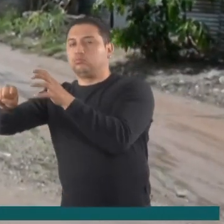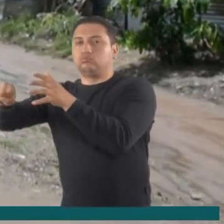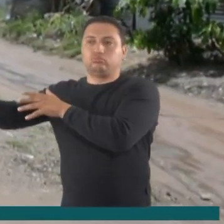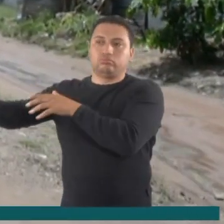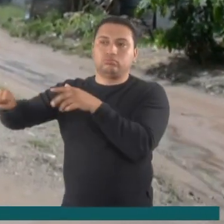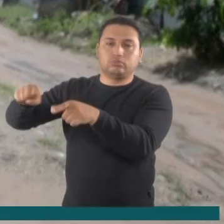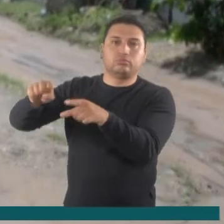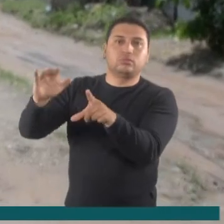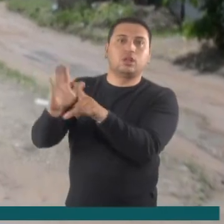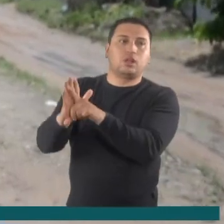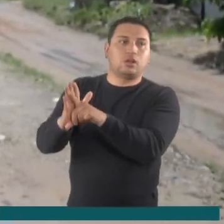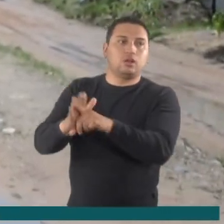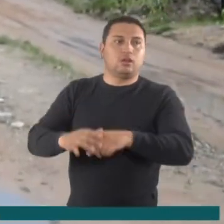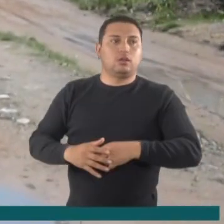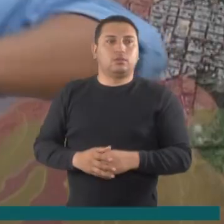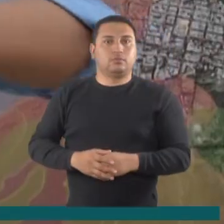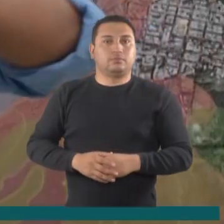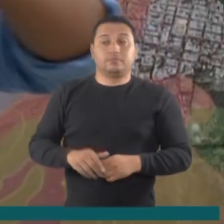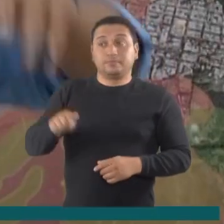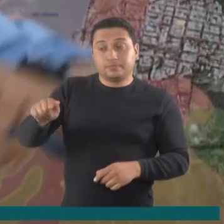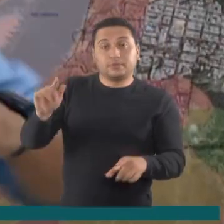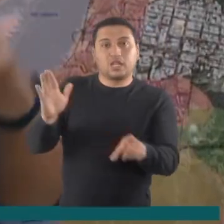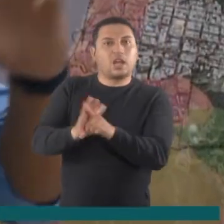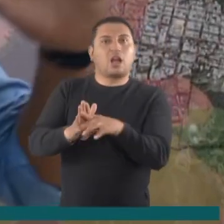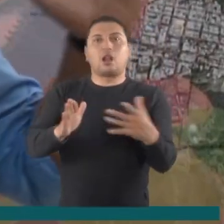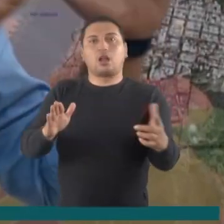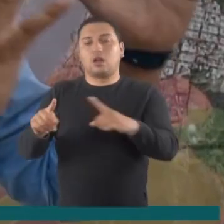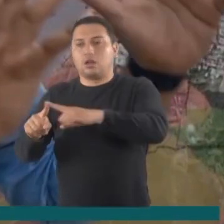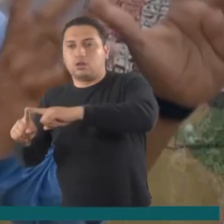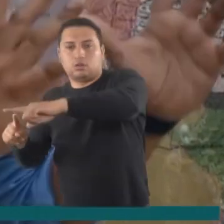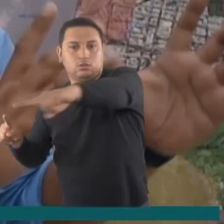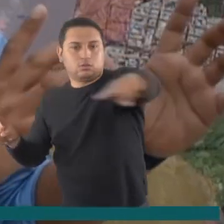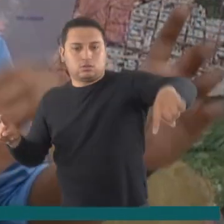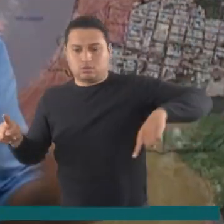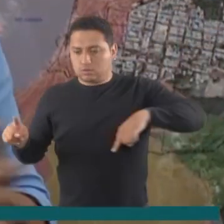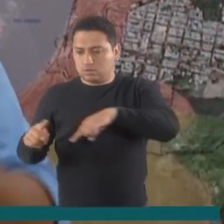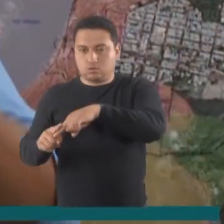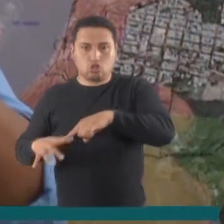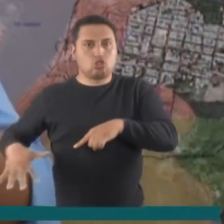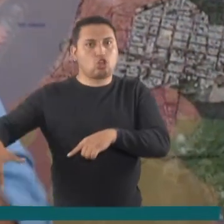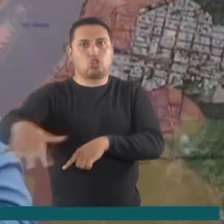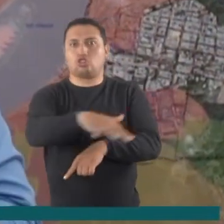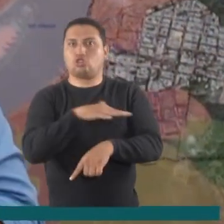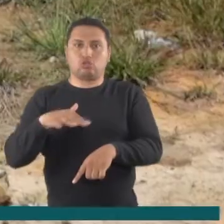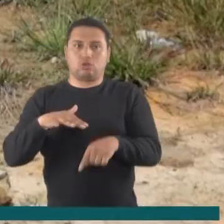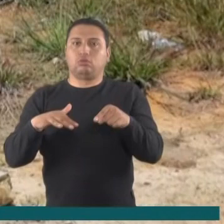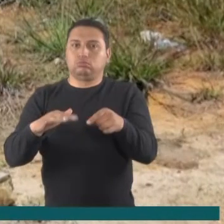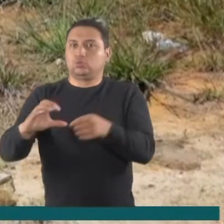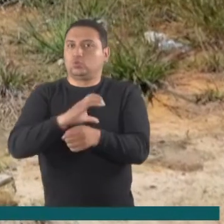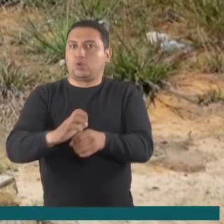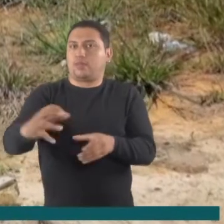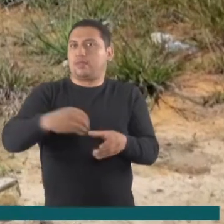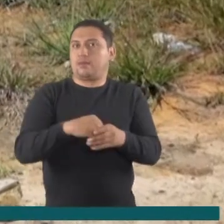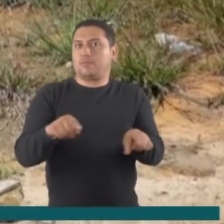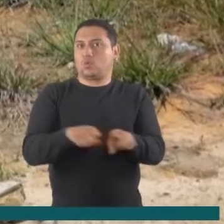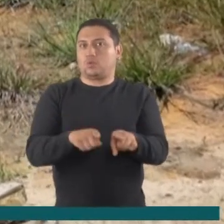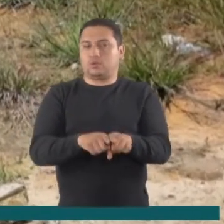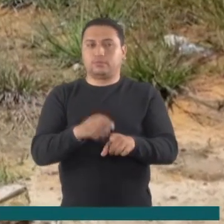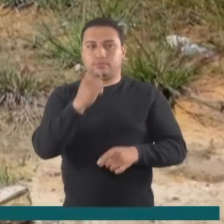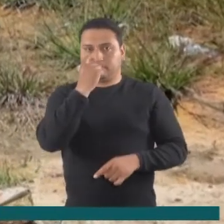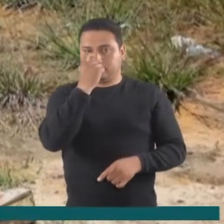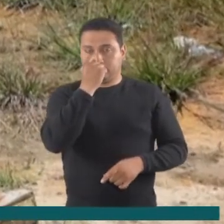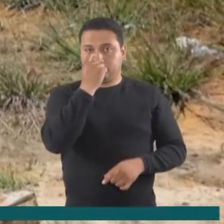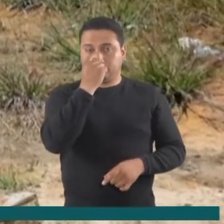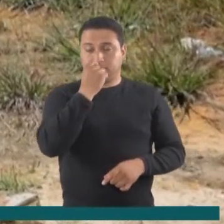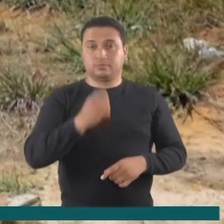todo el área, el polígono, o es decir, va a pasar de invasión a ser un barrio. Con necesidades de